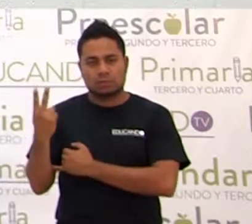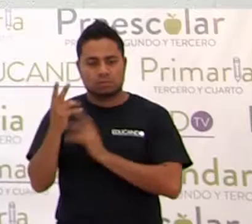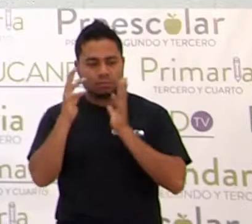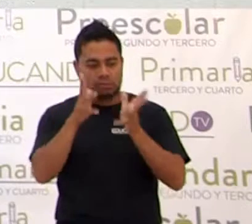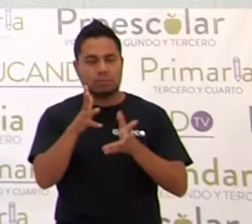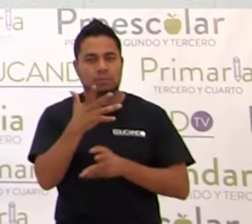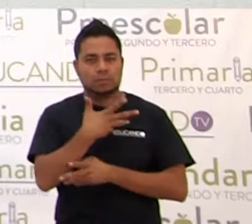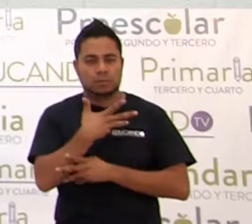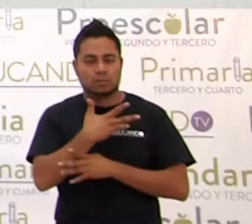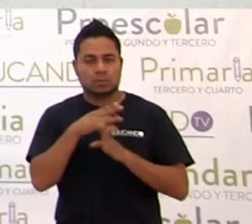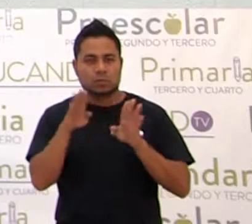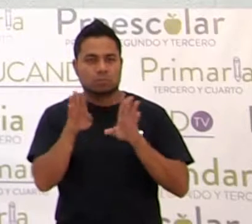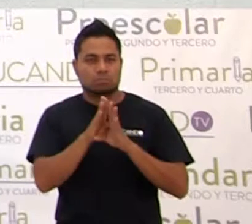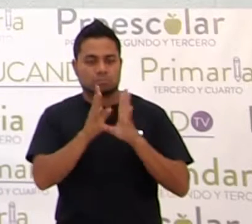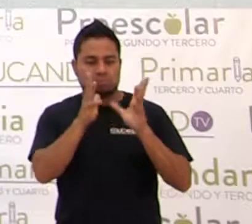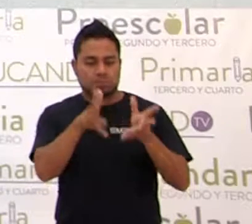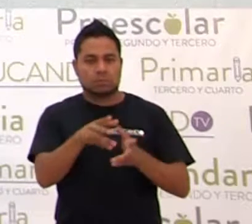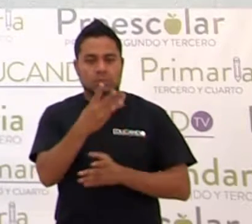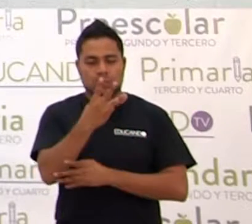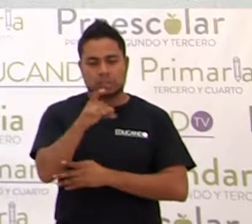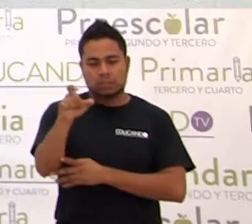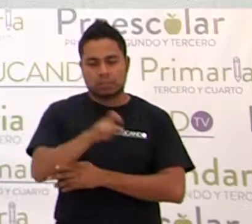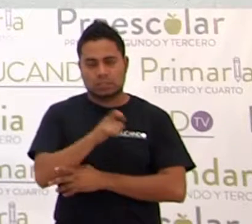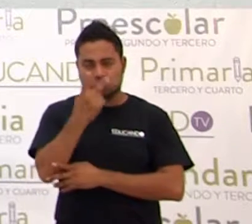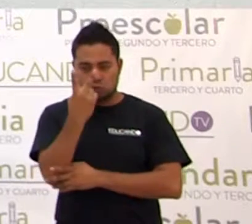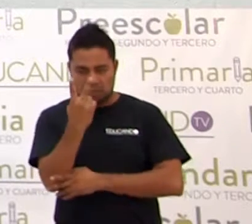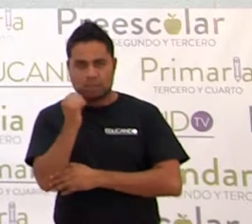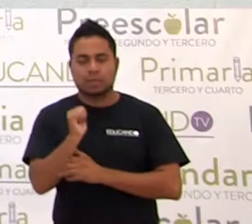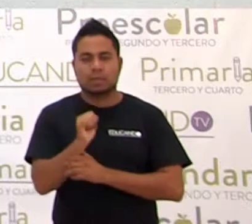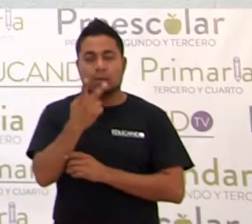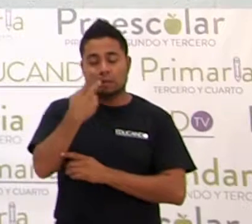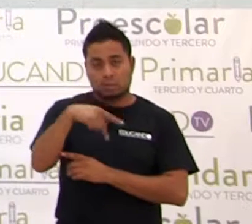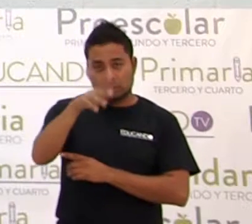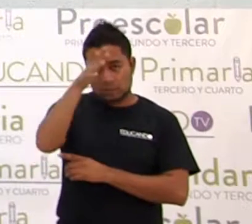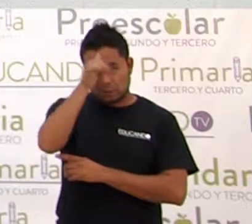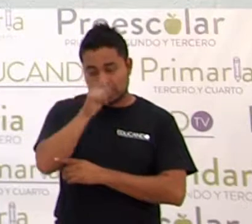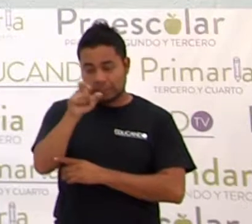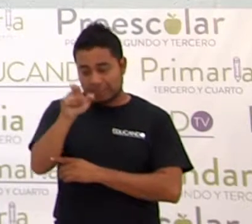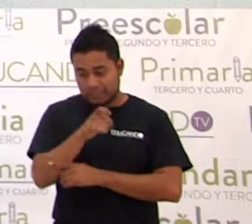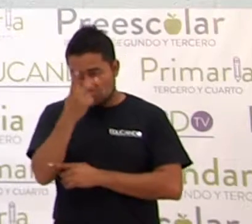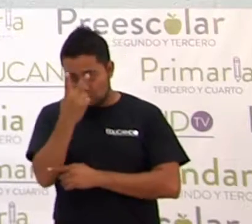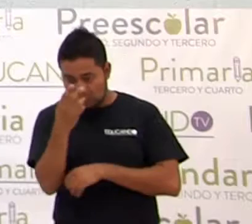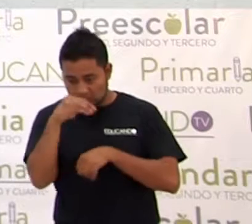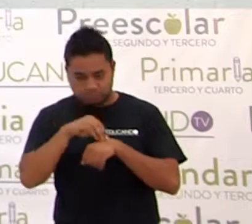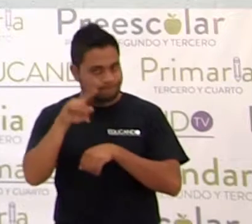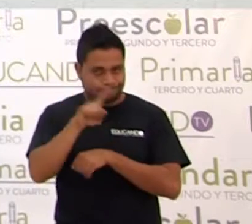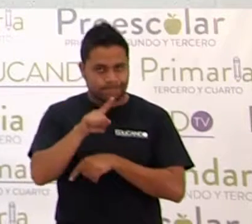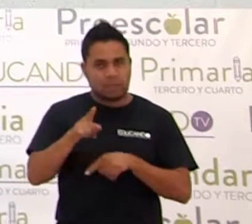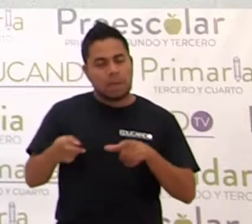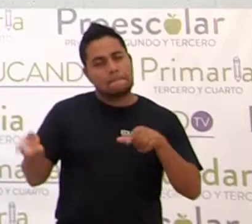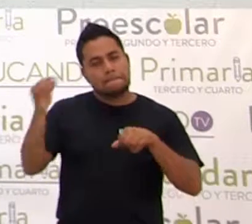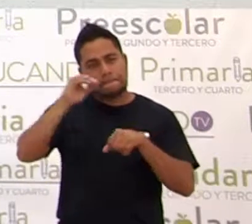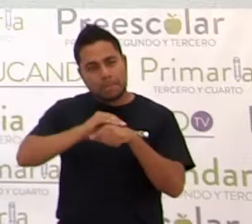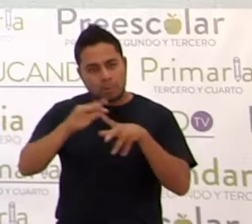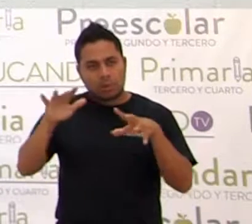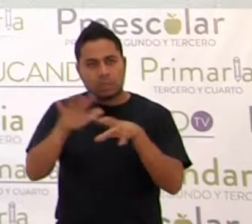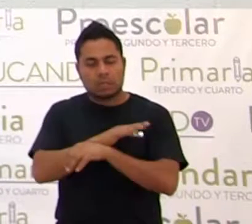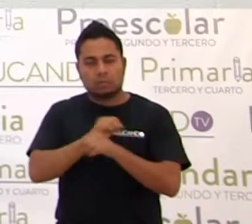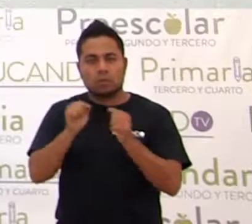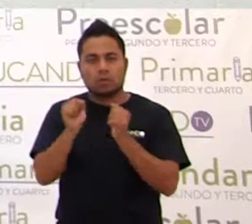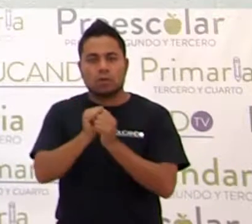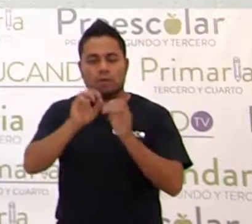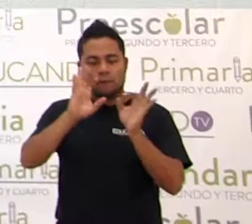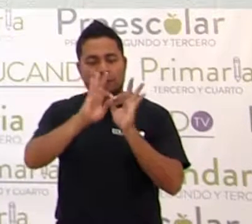queda como 3x cuadrada. Pero en lugar de la x cuadrada, vamos a poner la